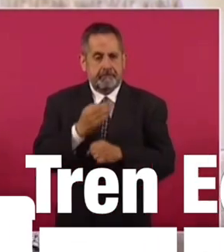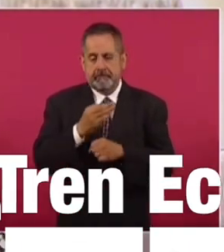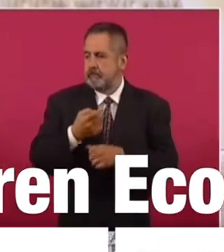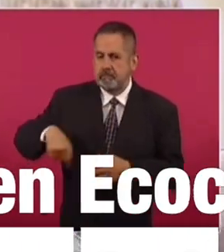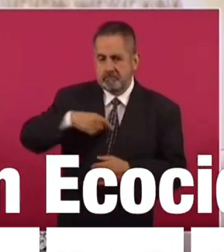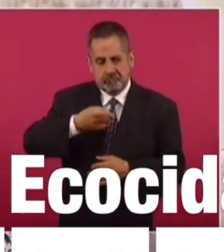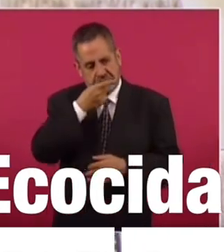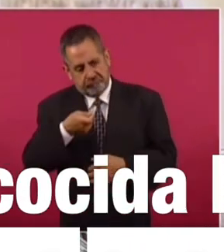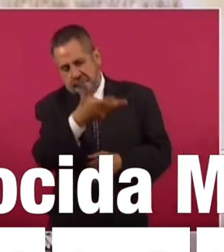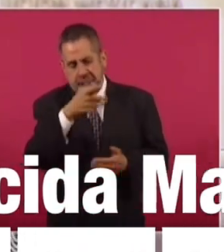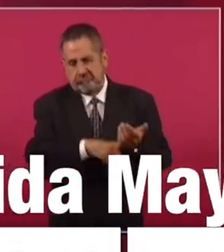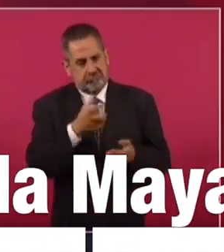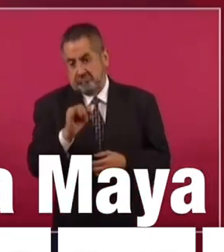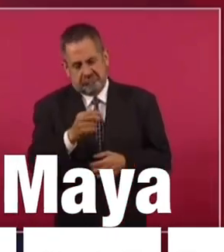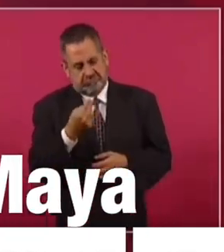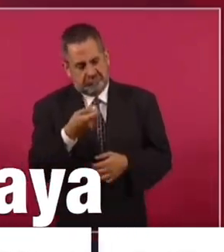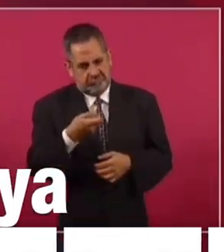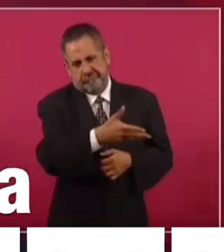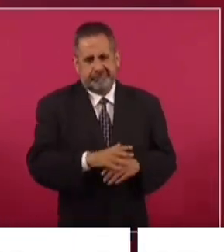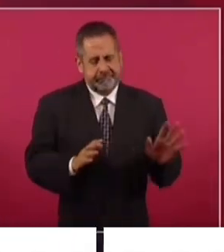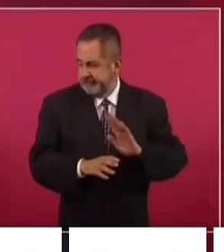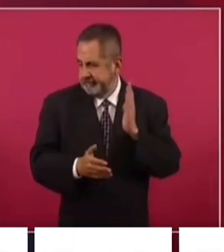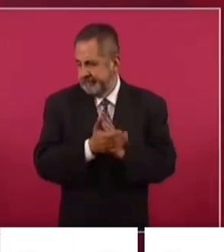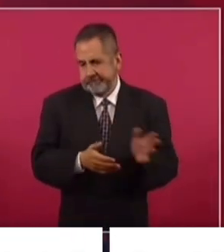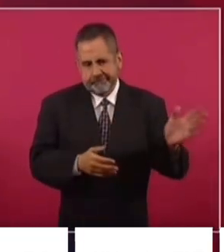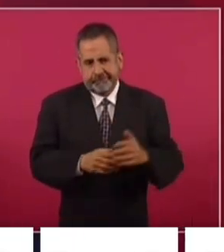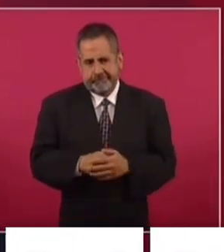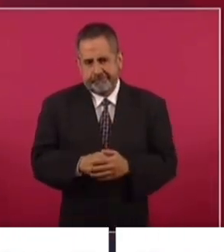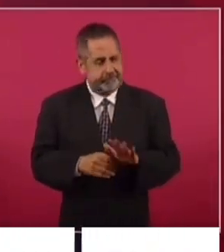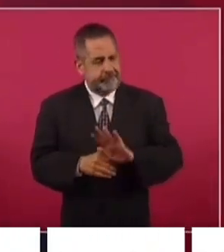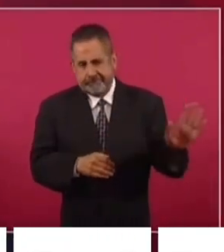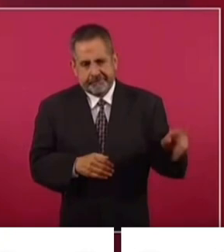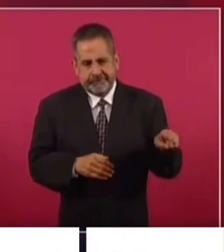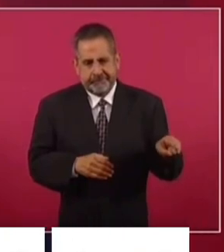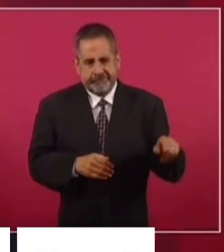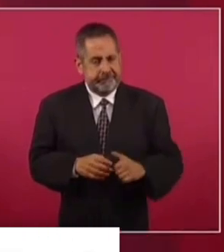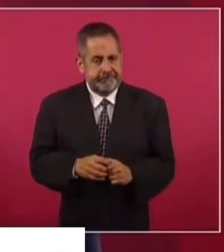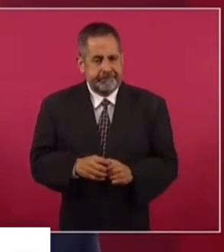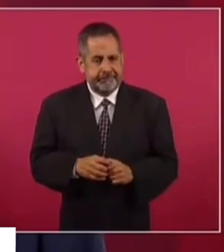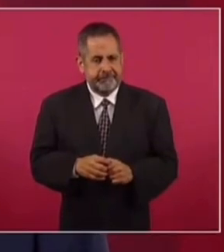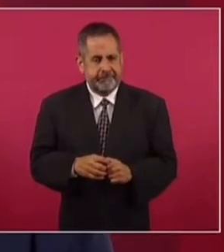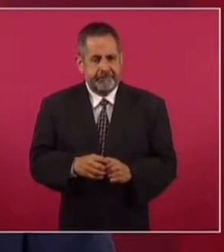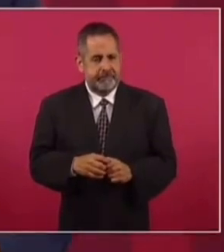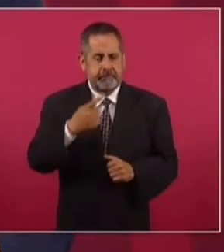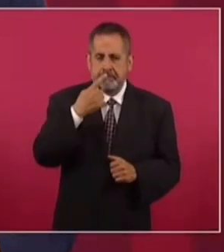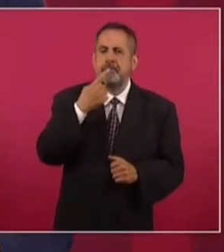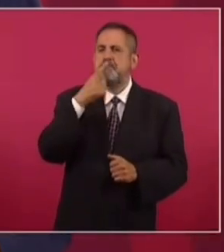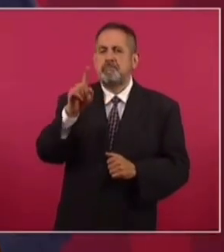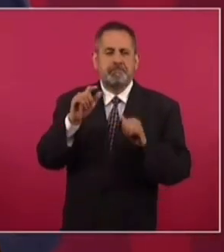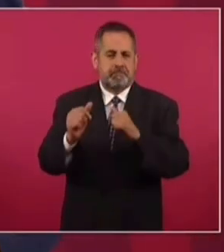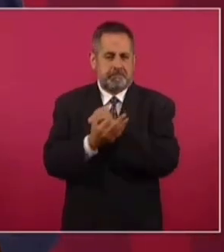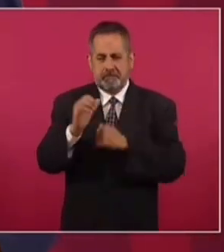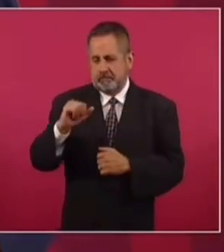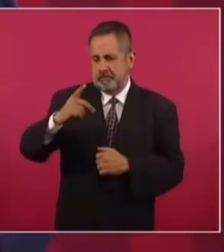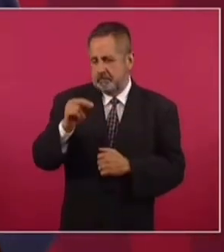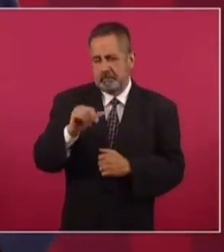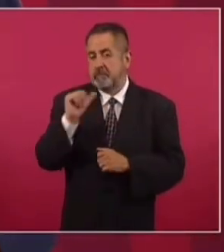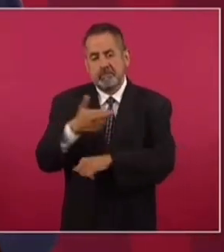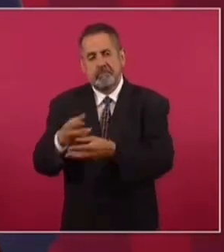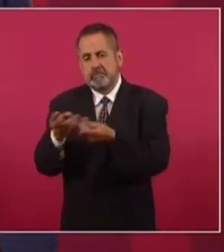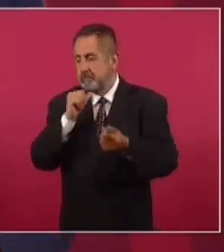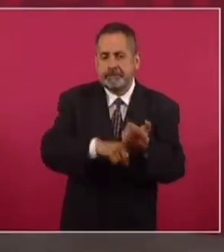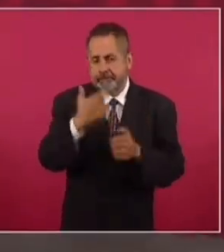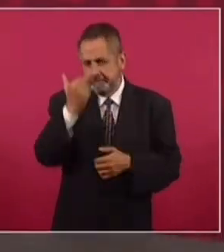le llamamos a las cosas por su nombre, ya es el momento de decir, ya están resolviéndose los amparos. Entonces, como ya no va a haber